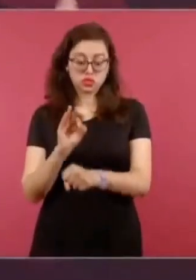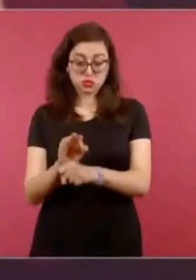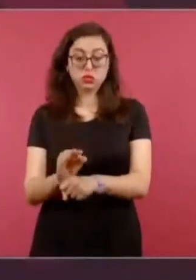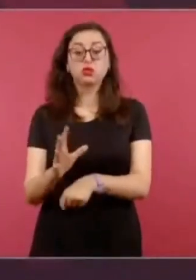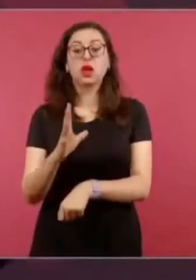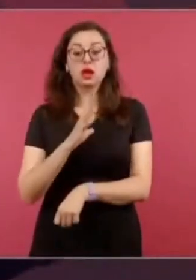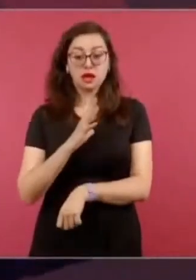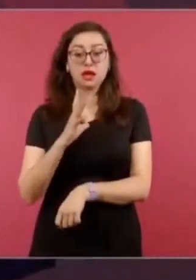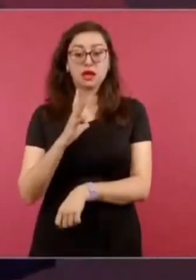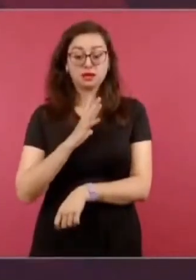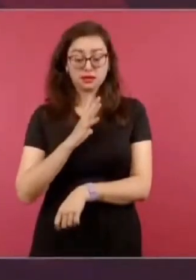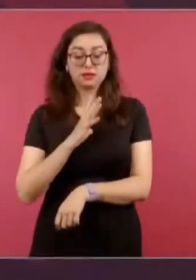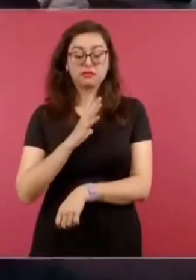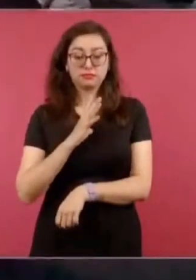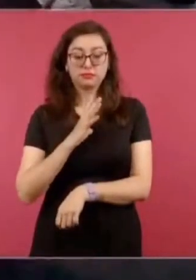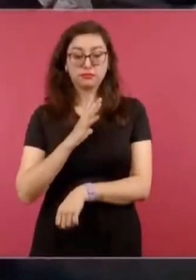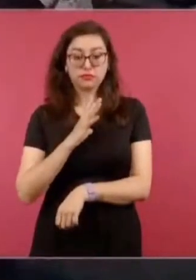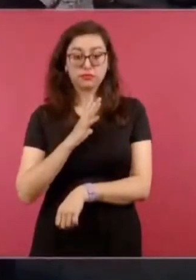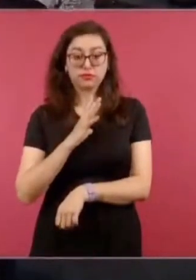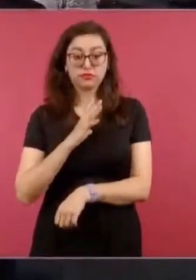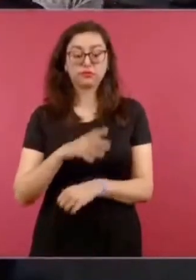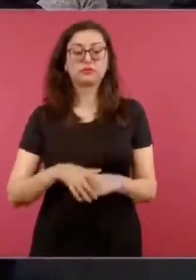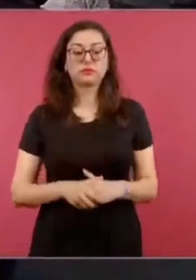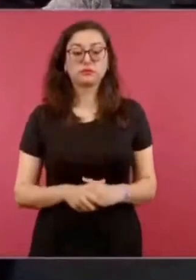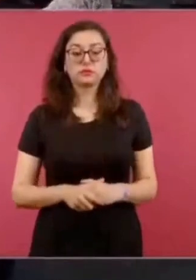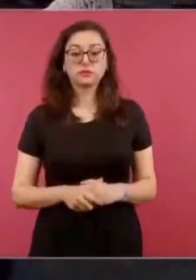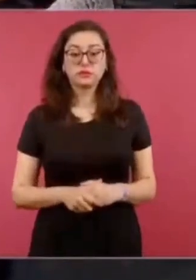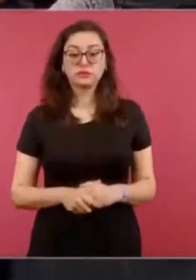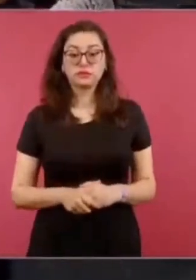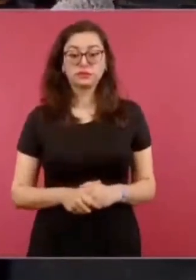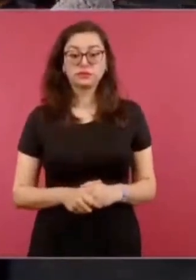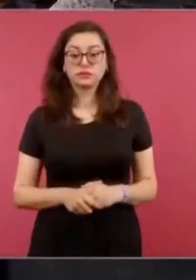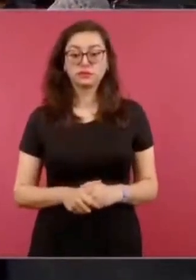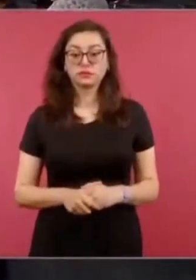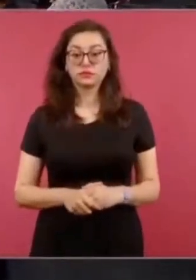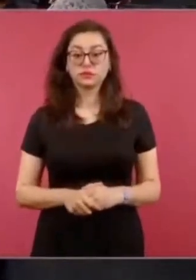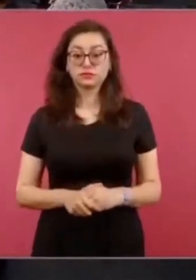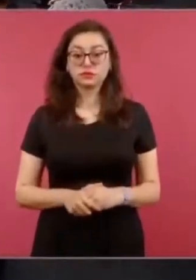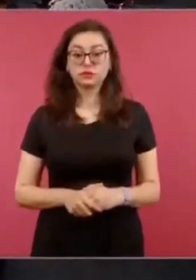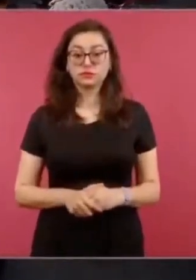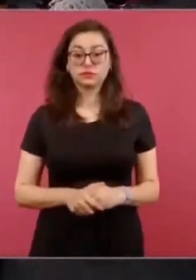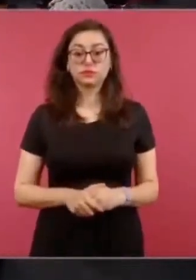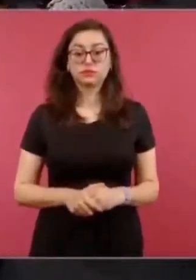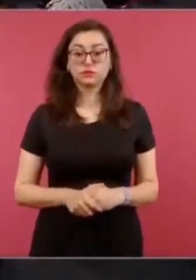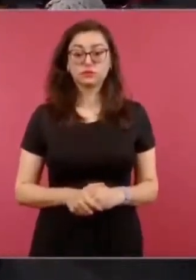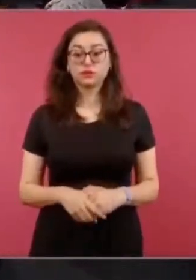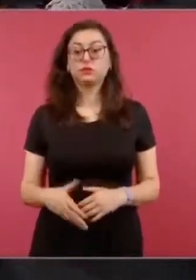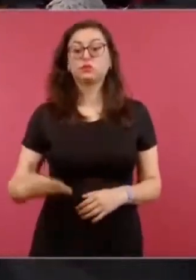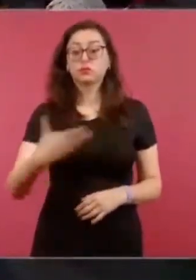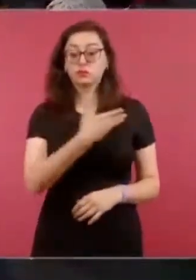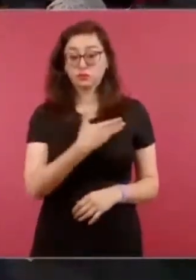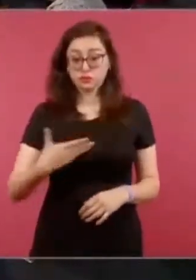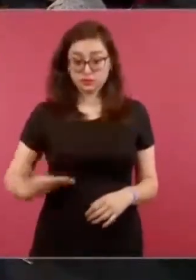los candidatos a la presidencia